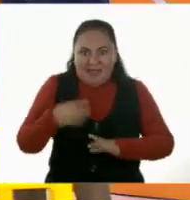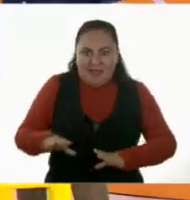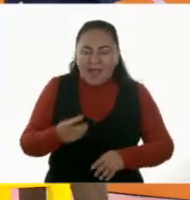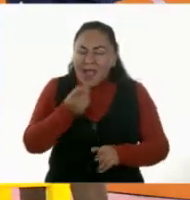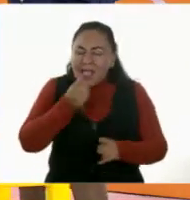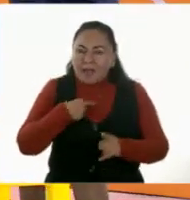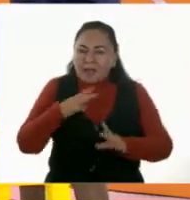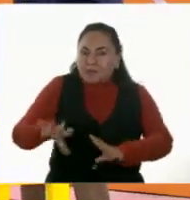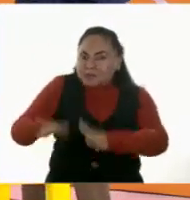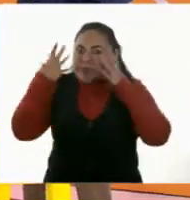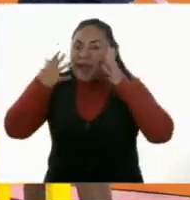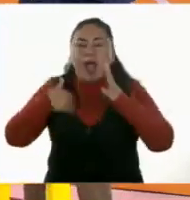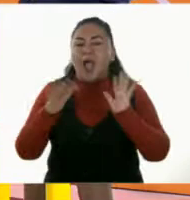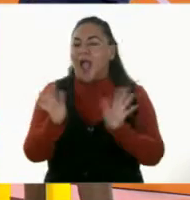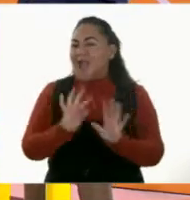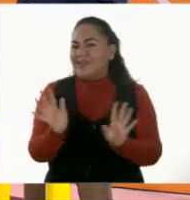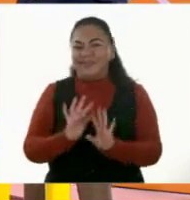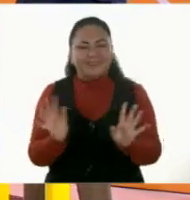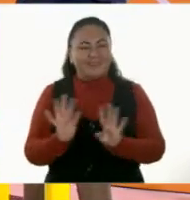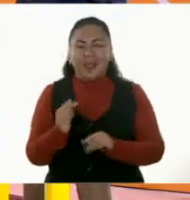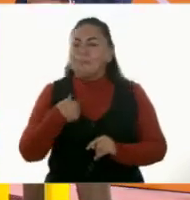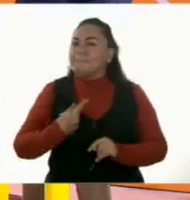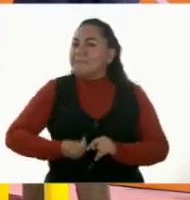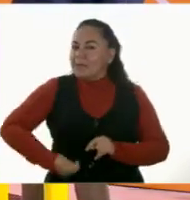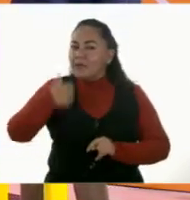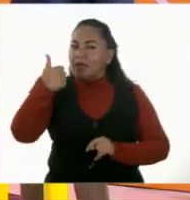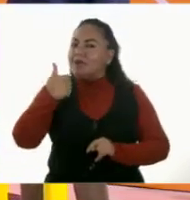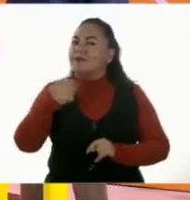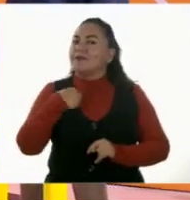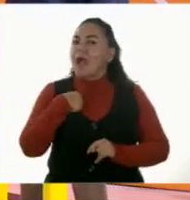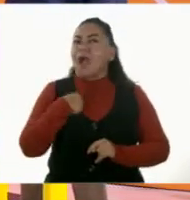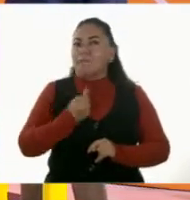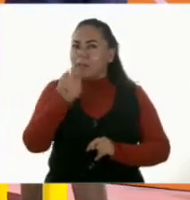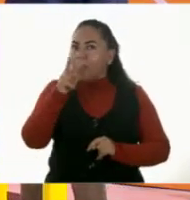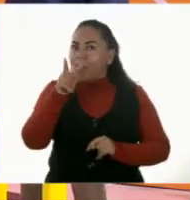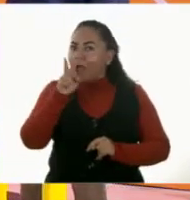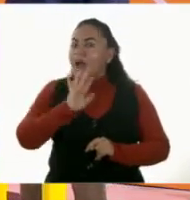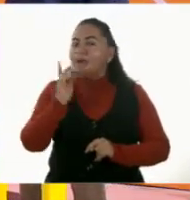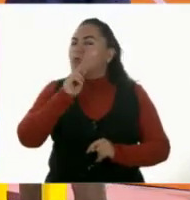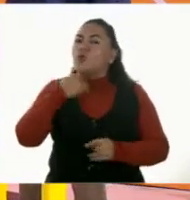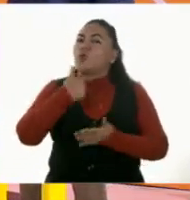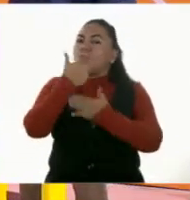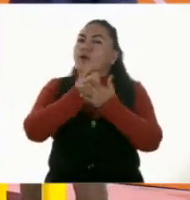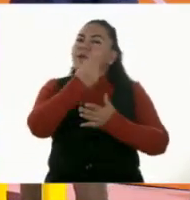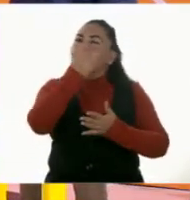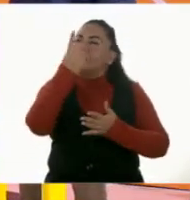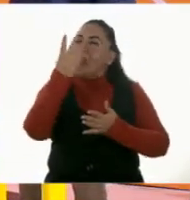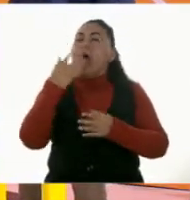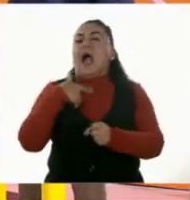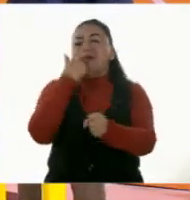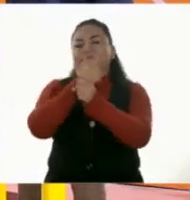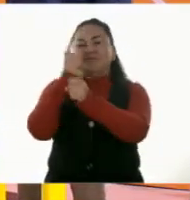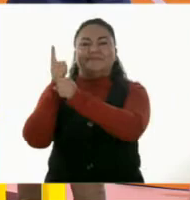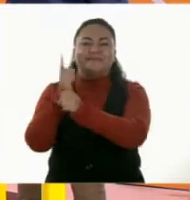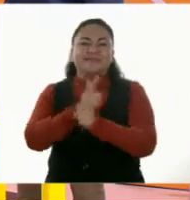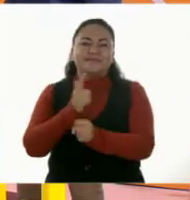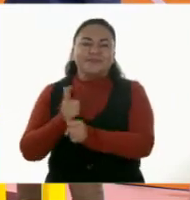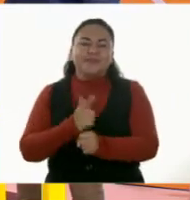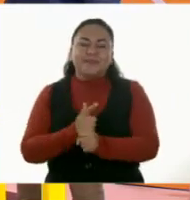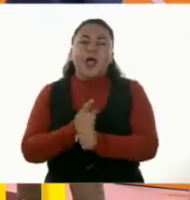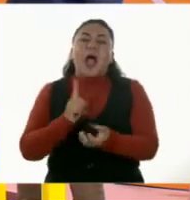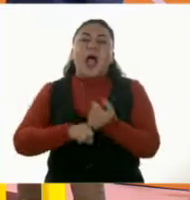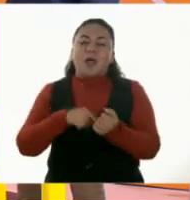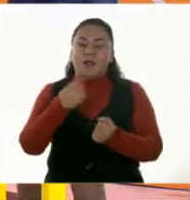así a lo loco cuántas había, sino que primero dije, hay que contarlas muy bien y así pudimos descubrir entonces que había